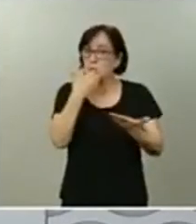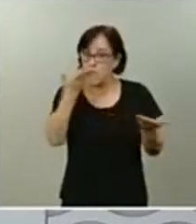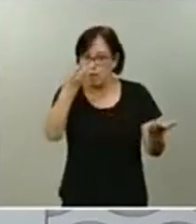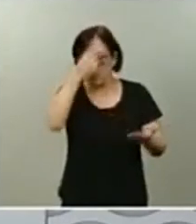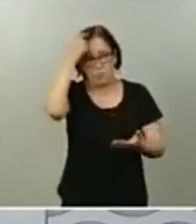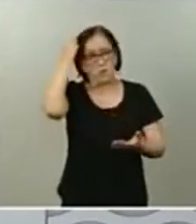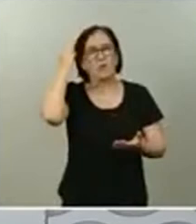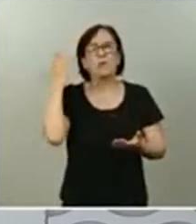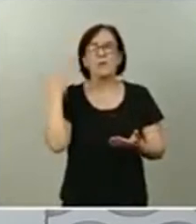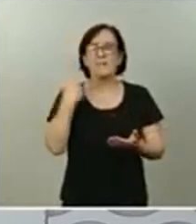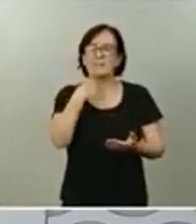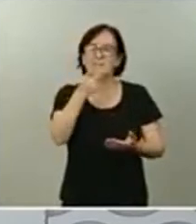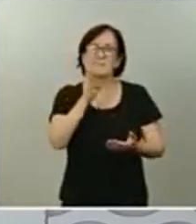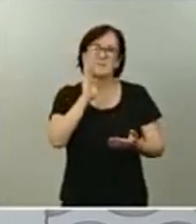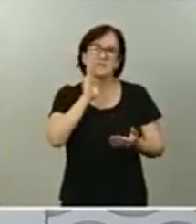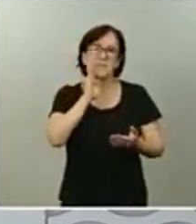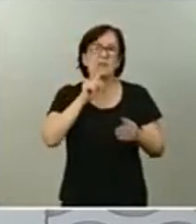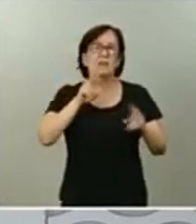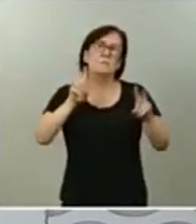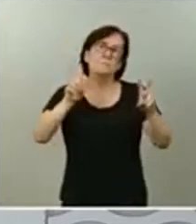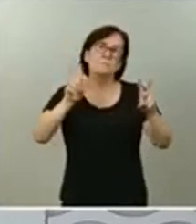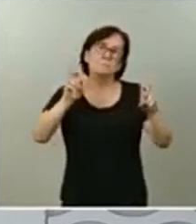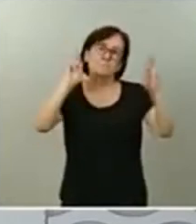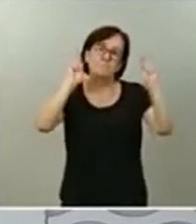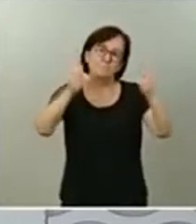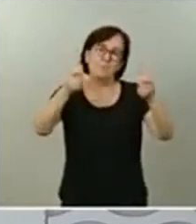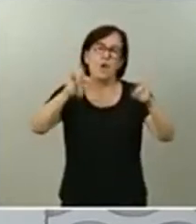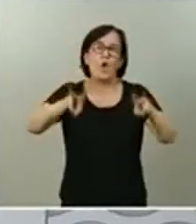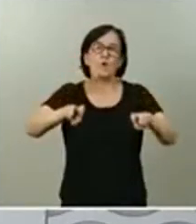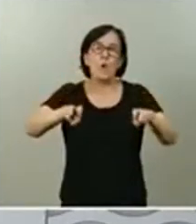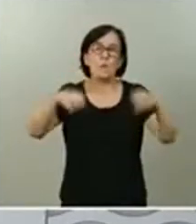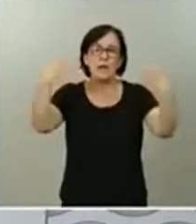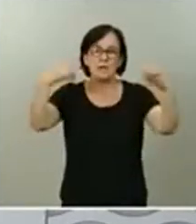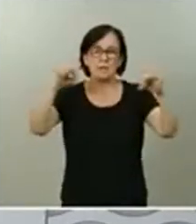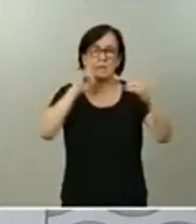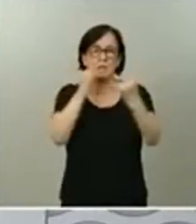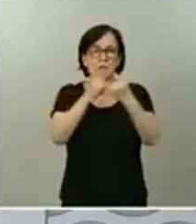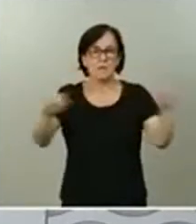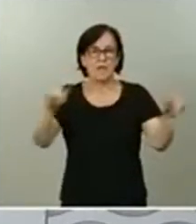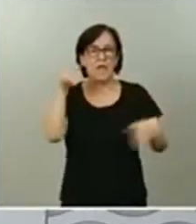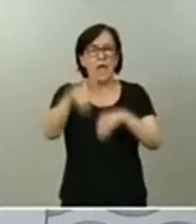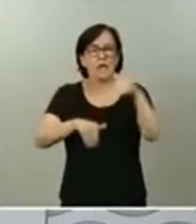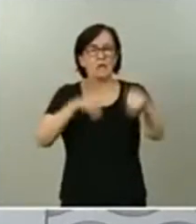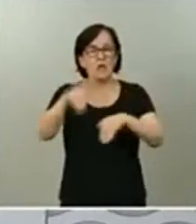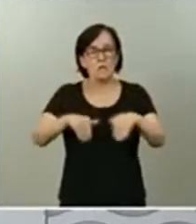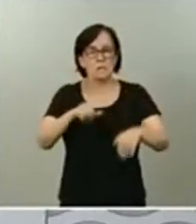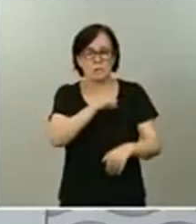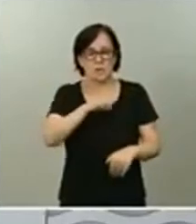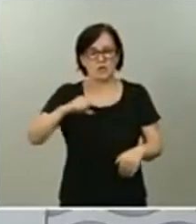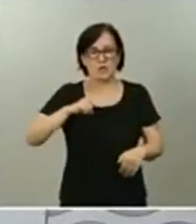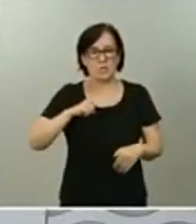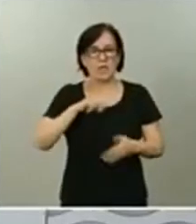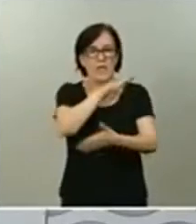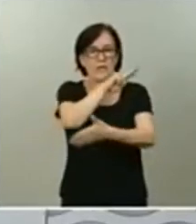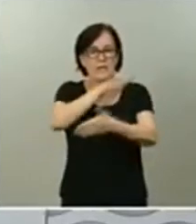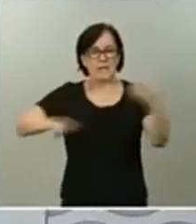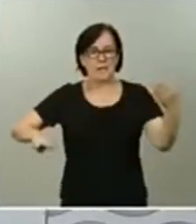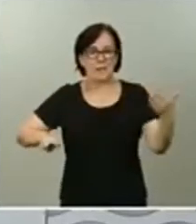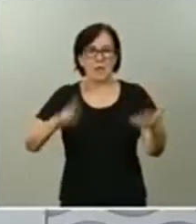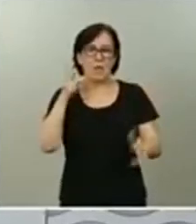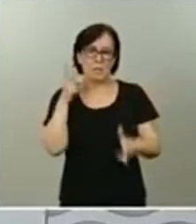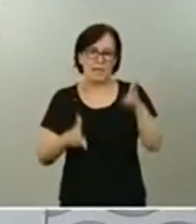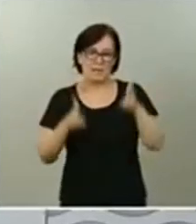que hemos denominado la nueva normalidad con la celebración de las elecciones autonómicas en Galicia y en el País Vasco.